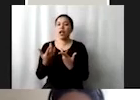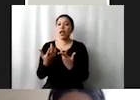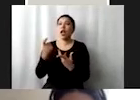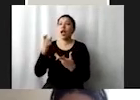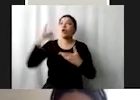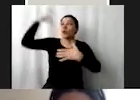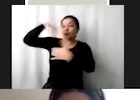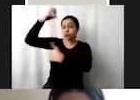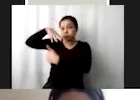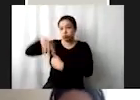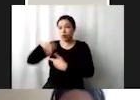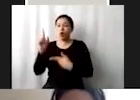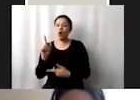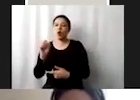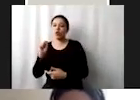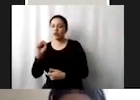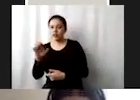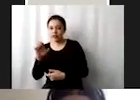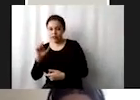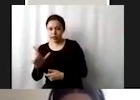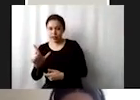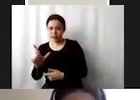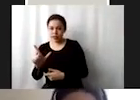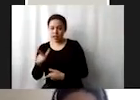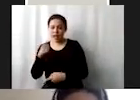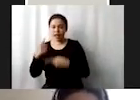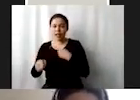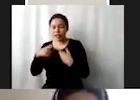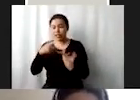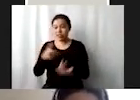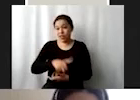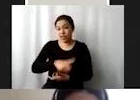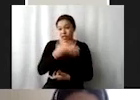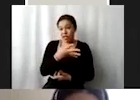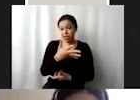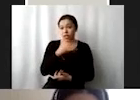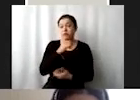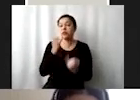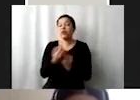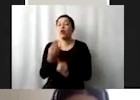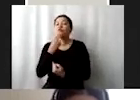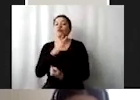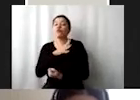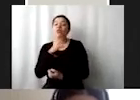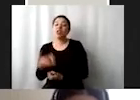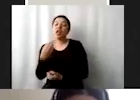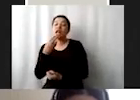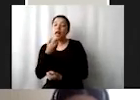desalinización que es un proceso sumamente costoso y el uso general eficiente de los recursos